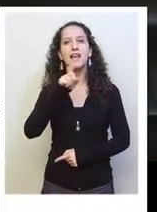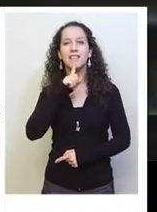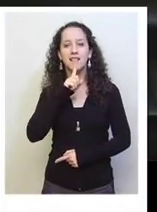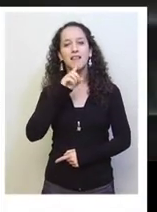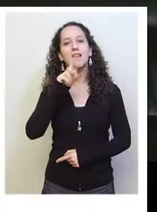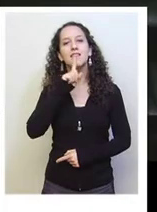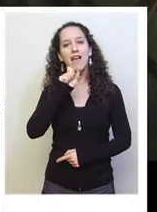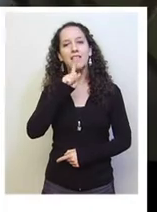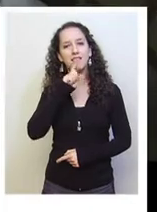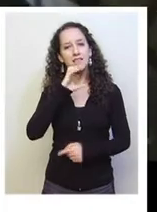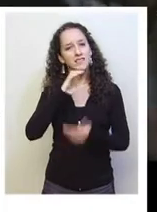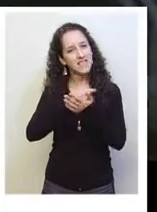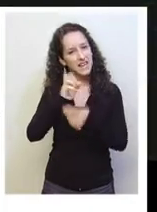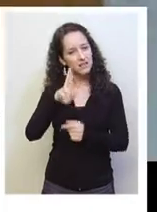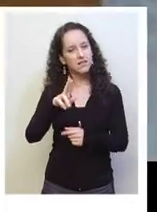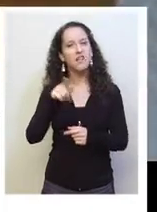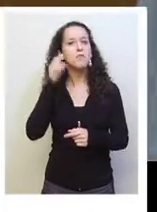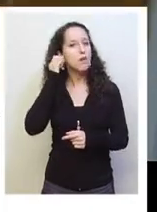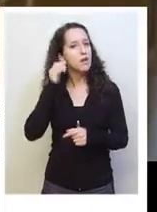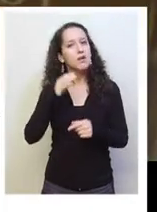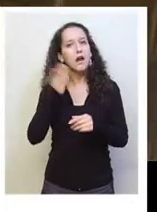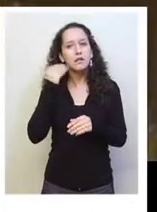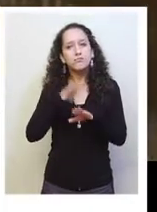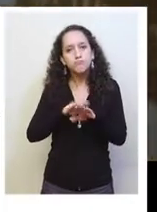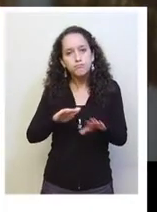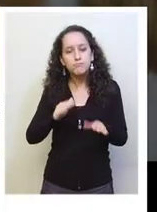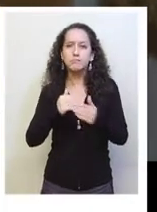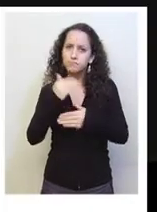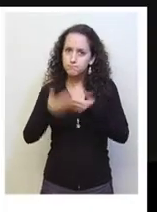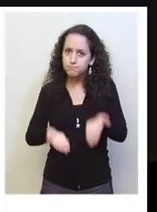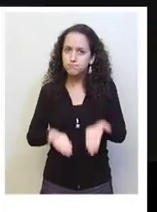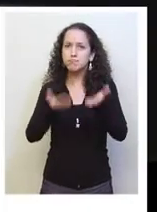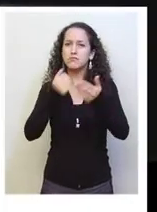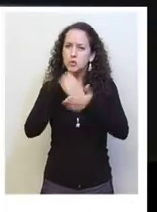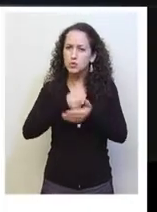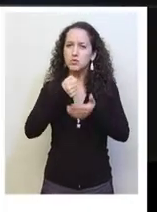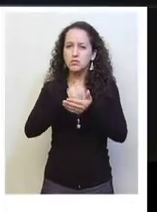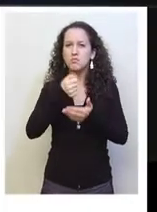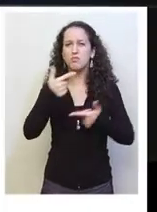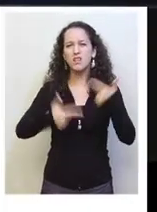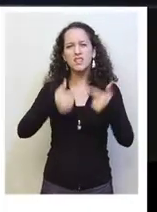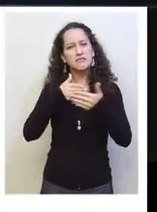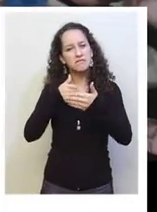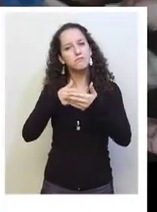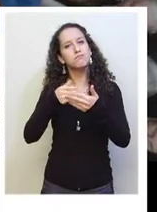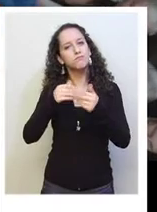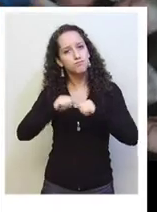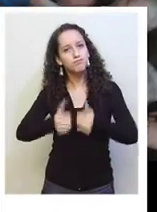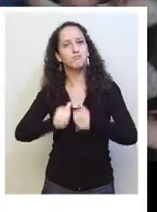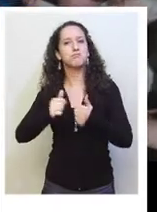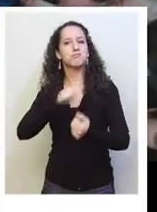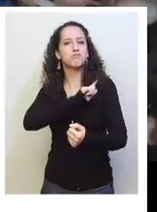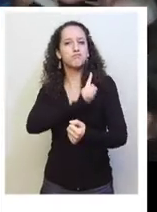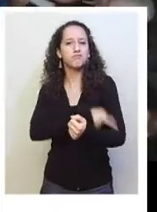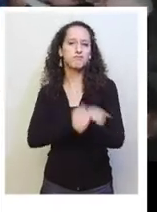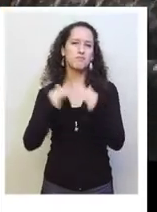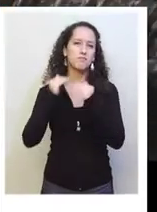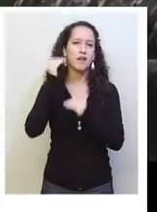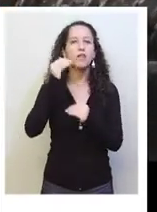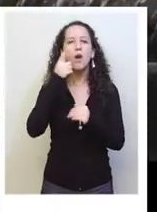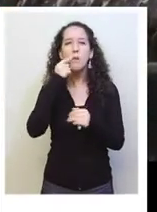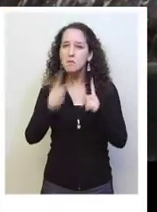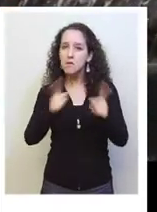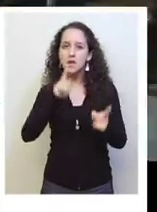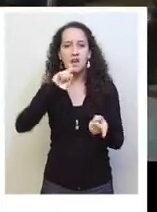ministro Margaret Thatcher, sus humildes orígenes y la lucha permanente por derribar las barreras políticas y